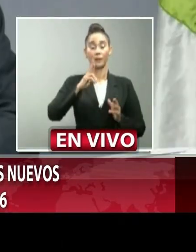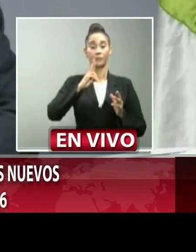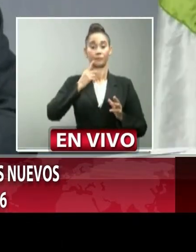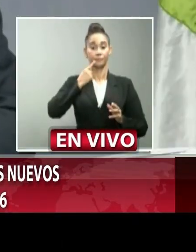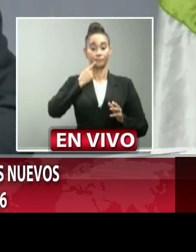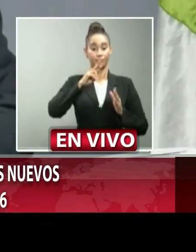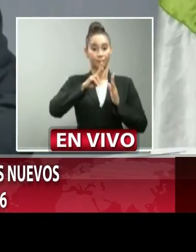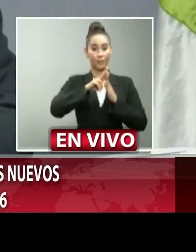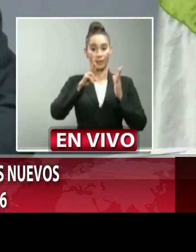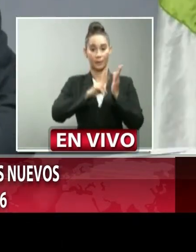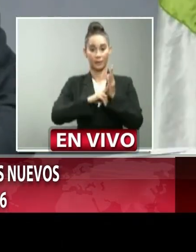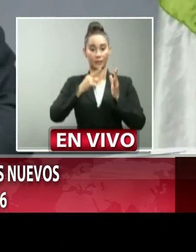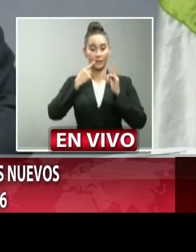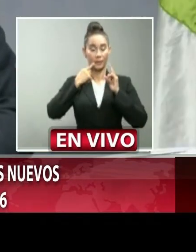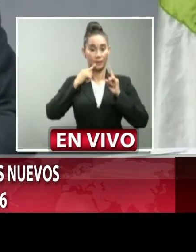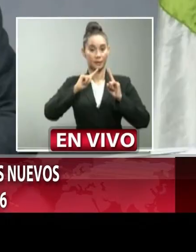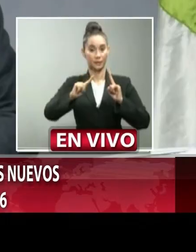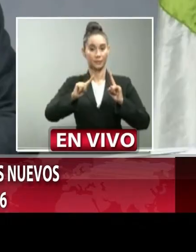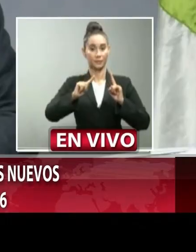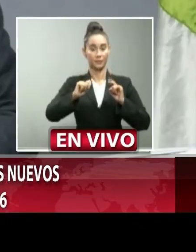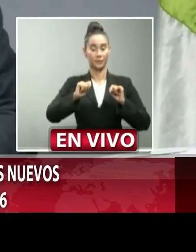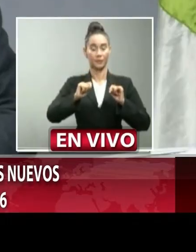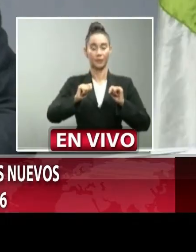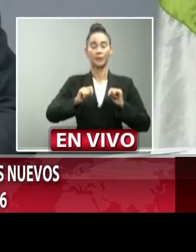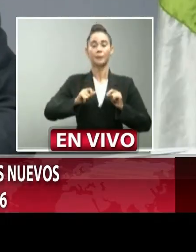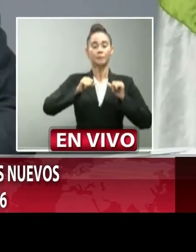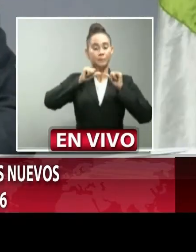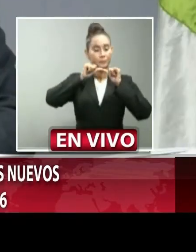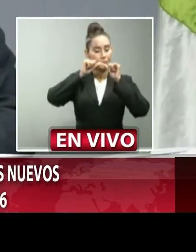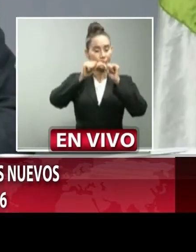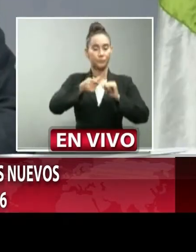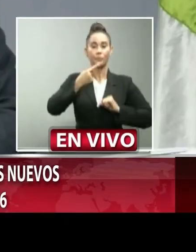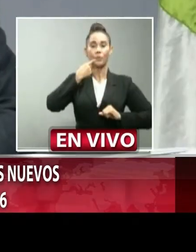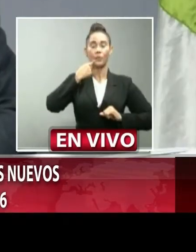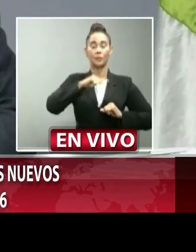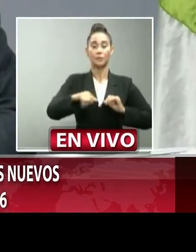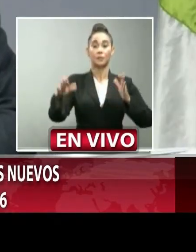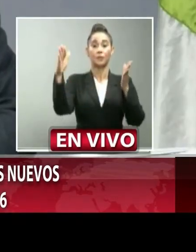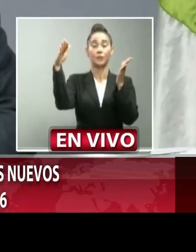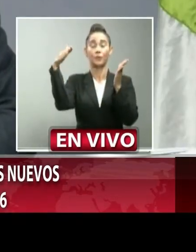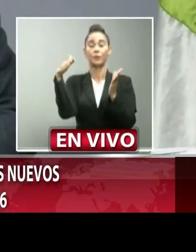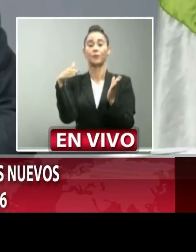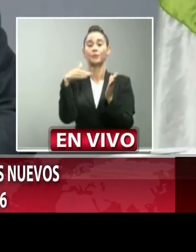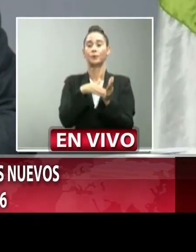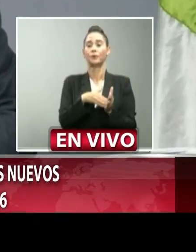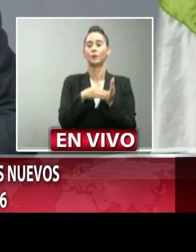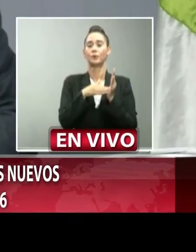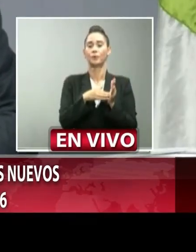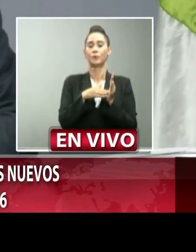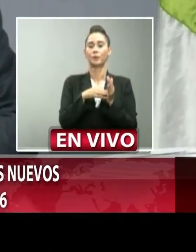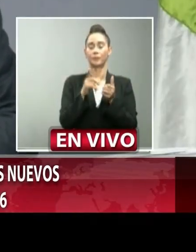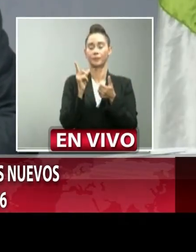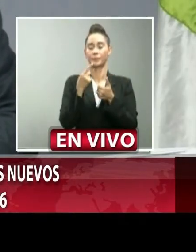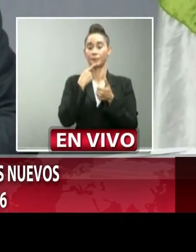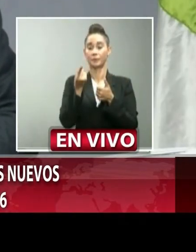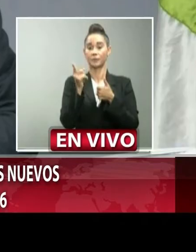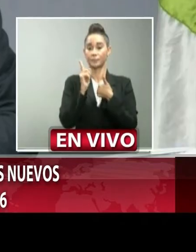queremos insistir en primero